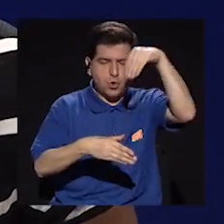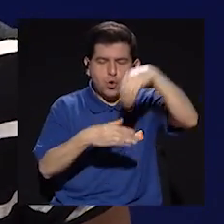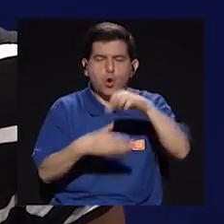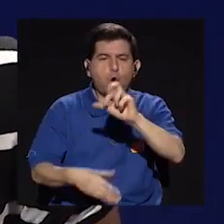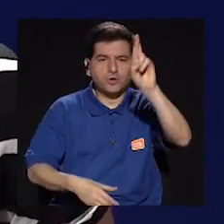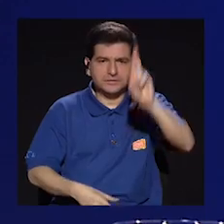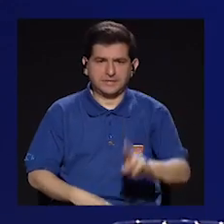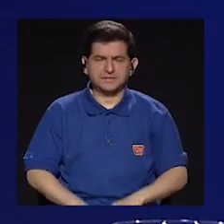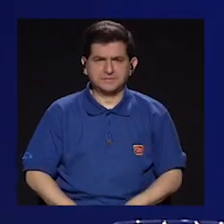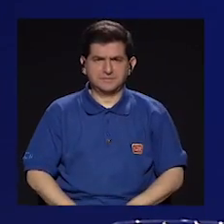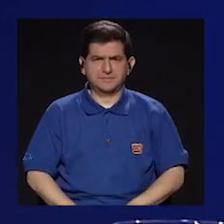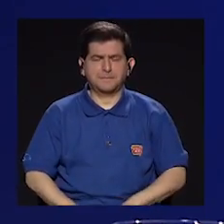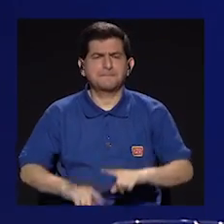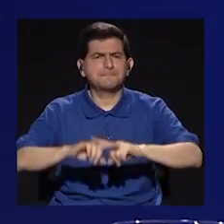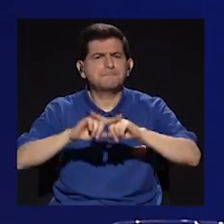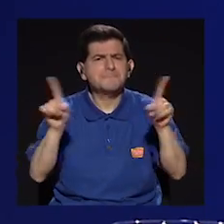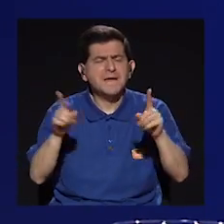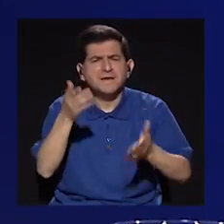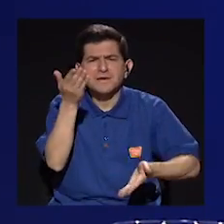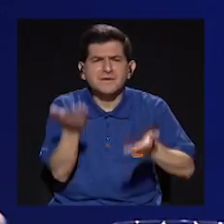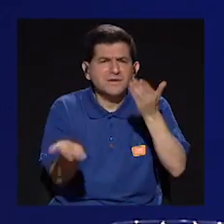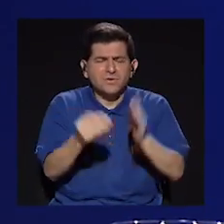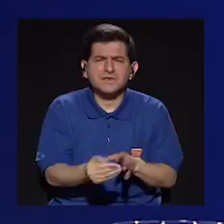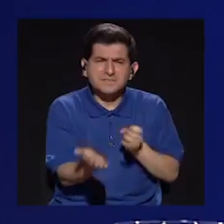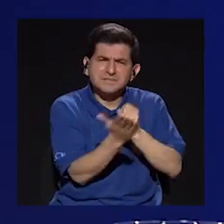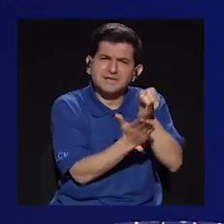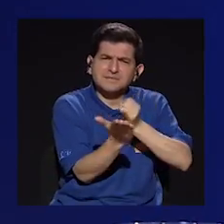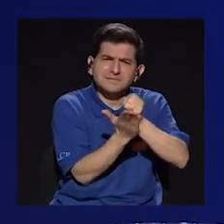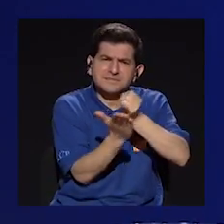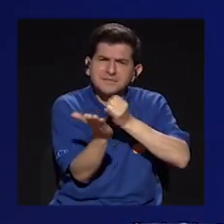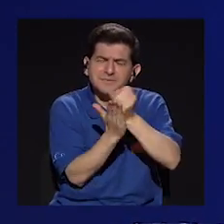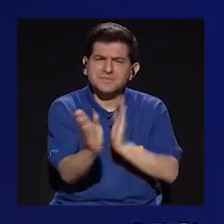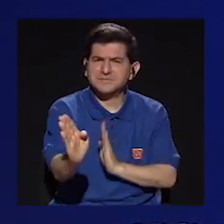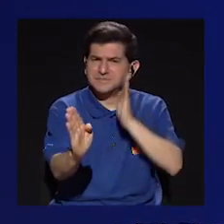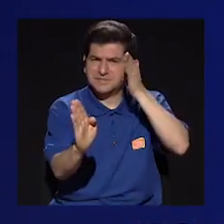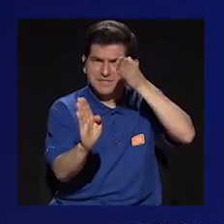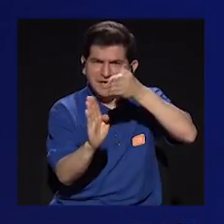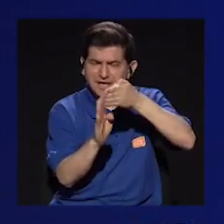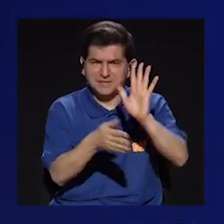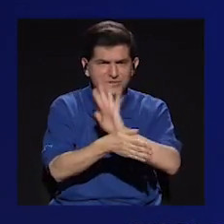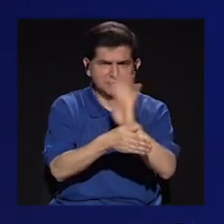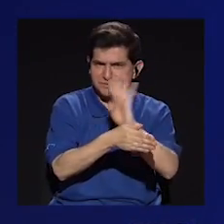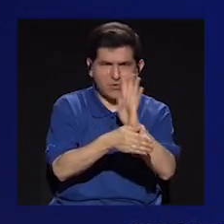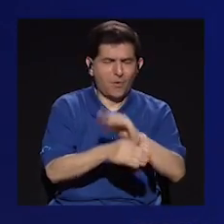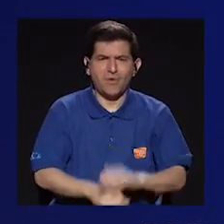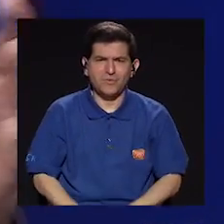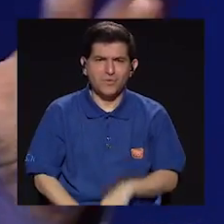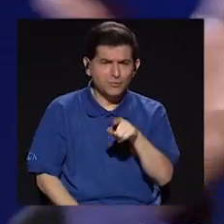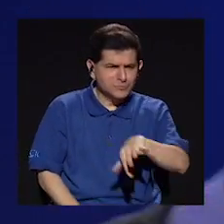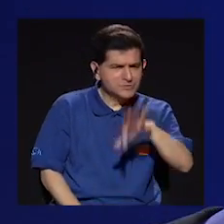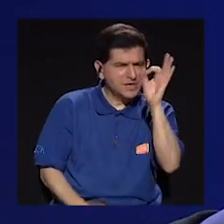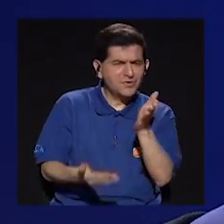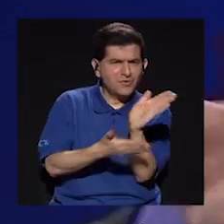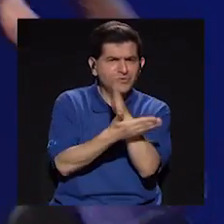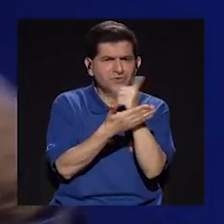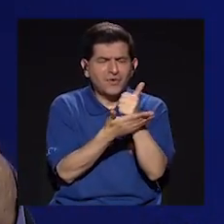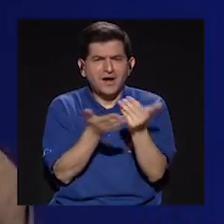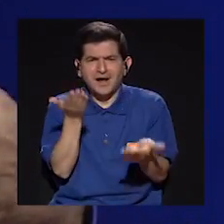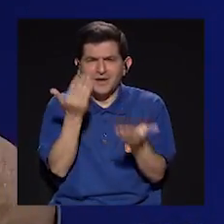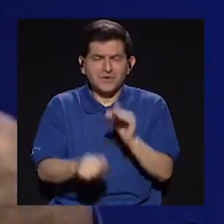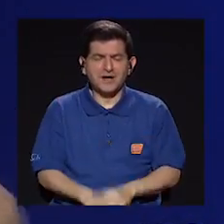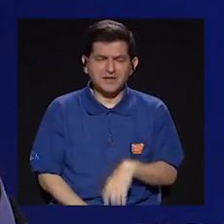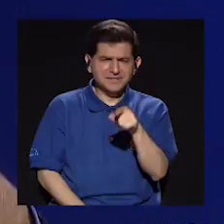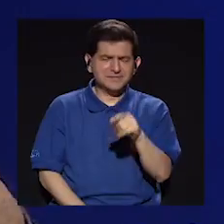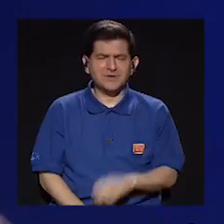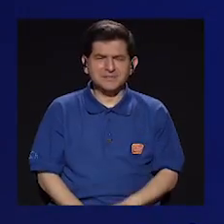costarricense. Pero digamos que por parte de la investigación directamente hacia la película, sino que encontraste un elemento